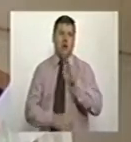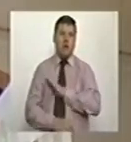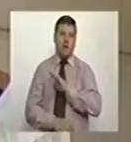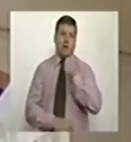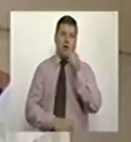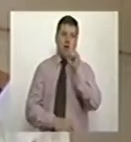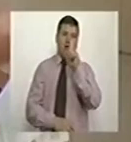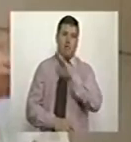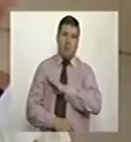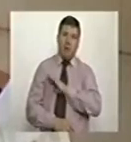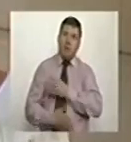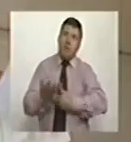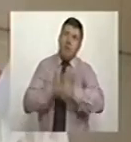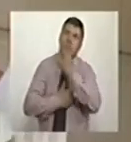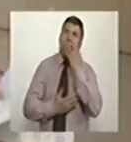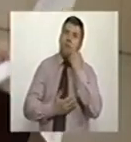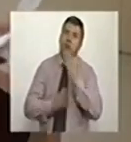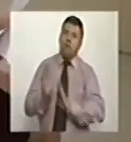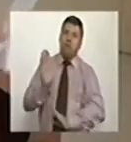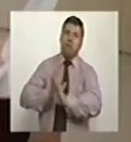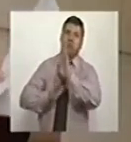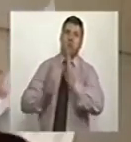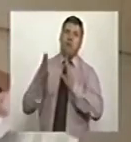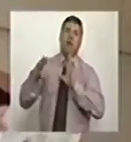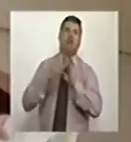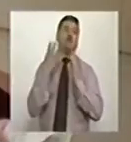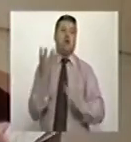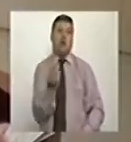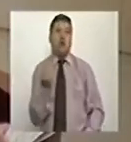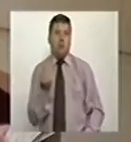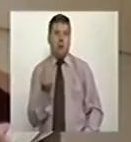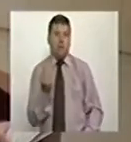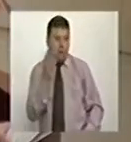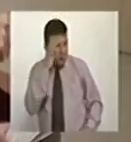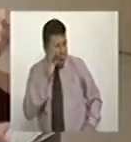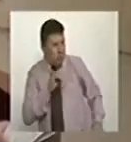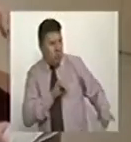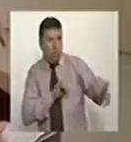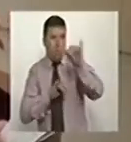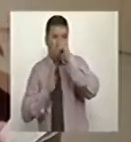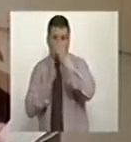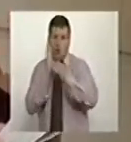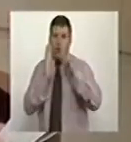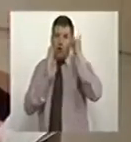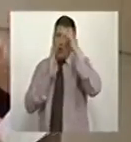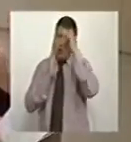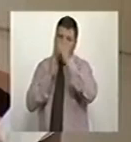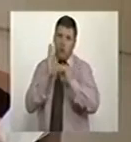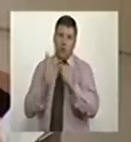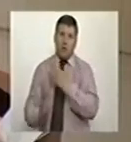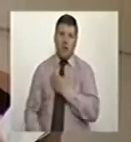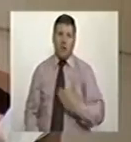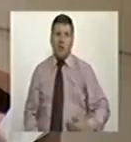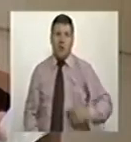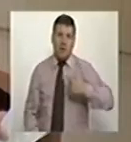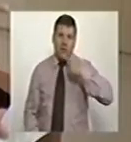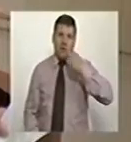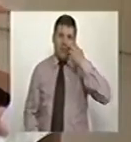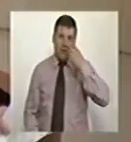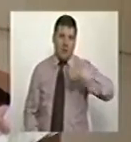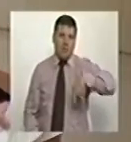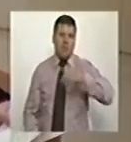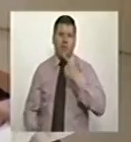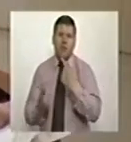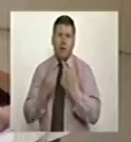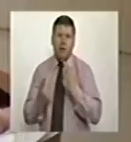diez y once, para que puedan salir. Siendo coherentes con el programa de gobierno del presidente Iván Bucco, que nos